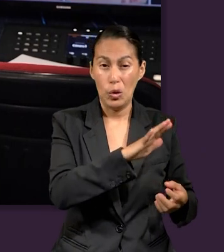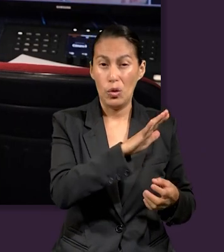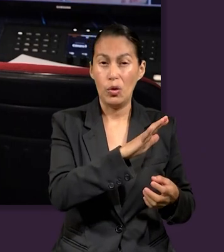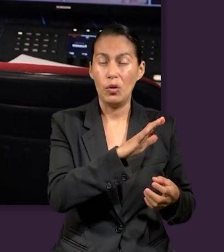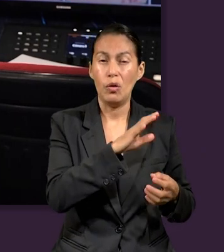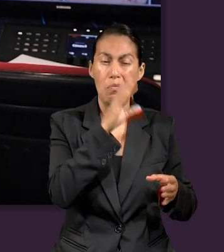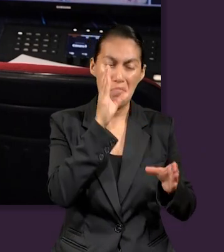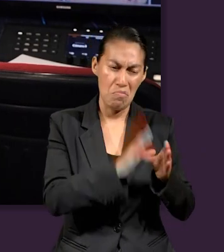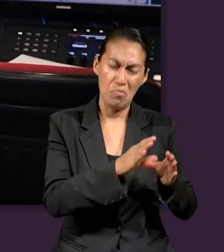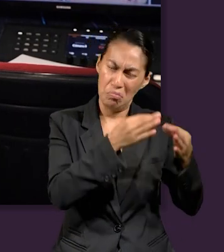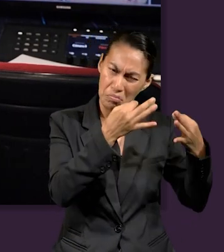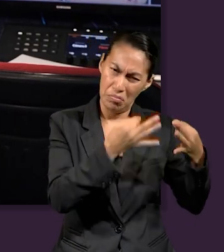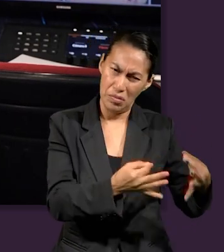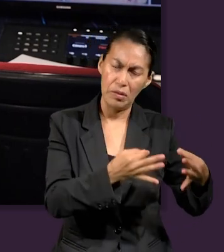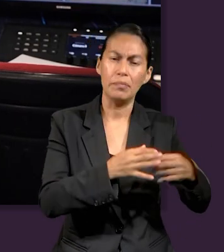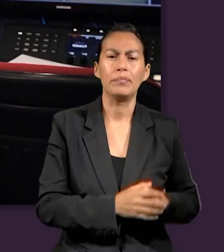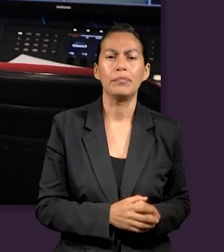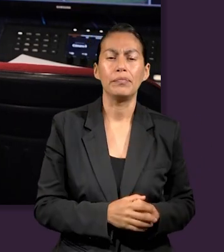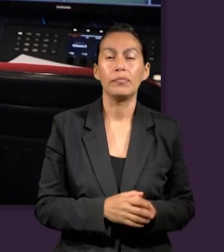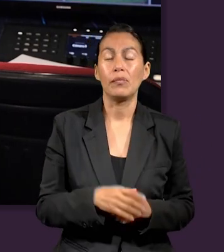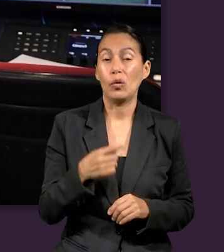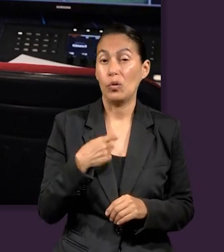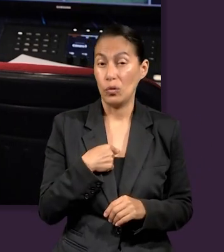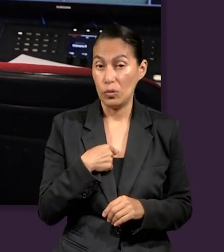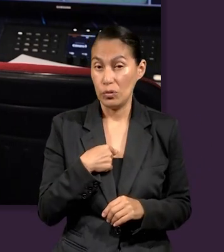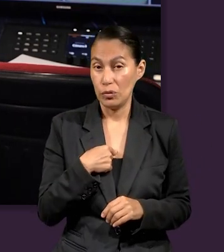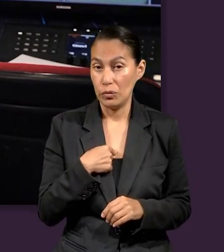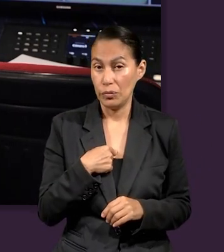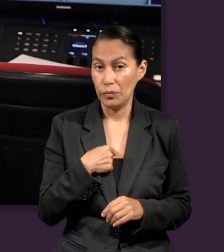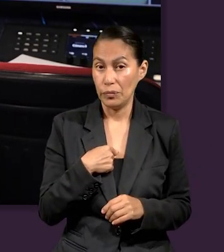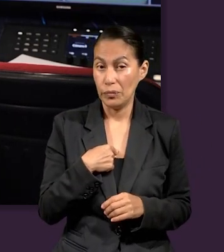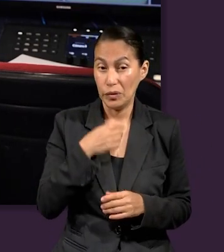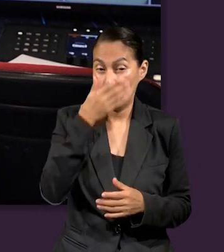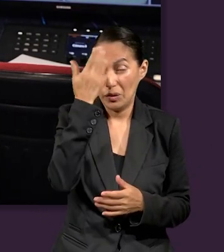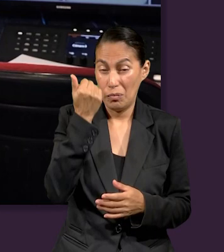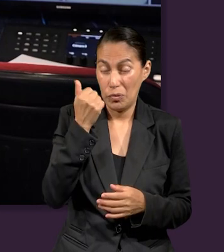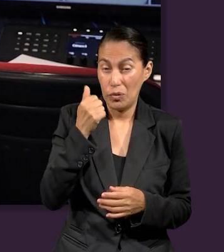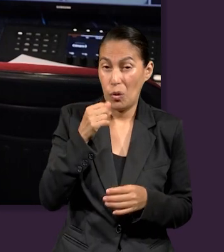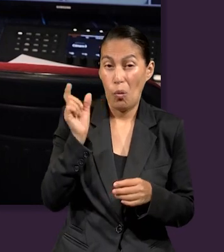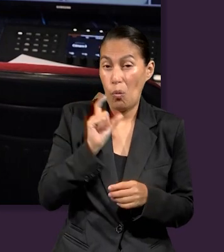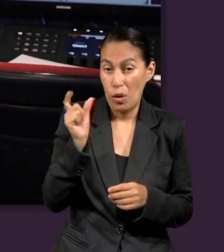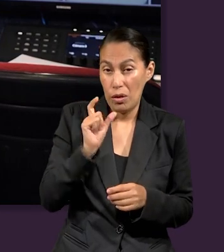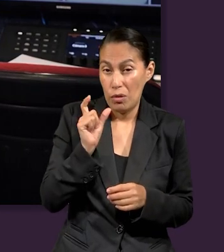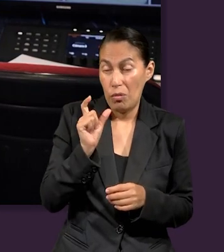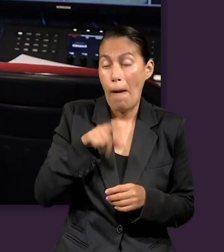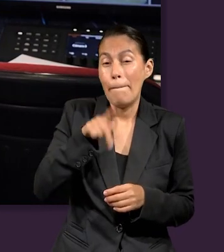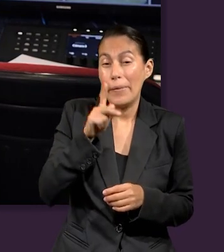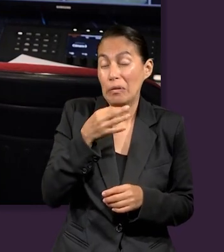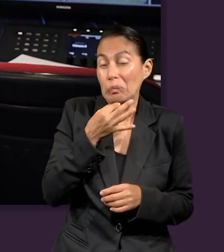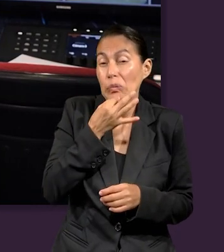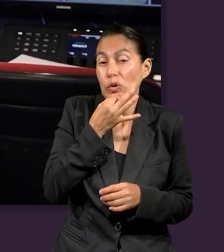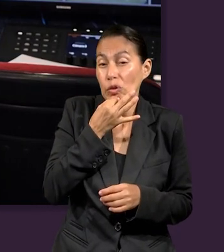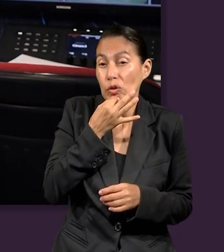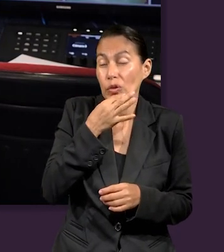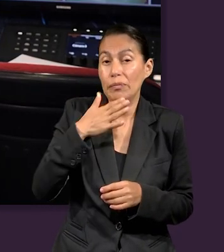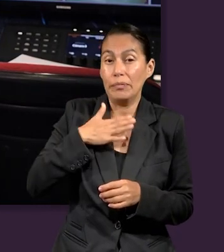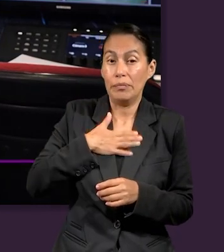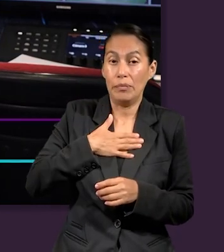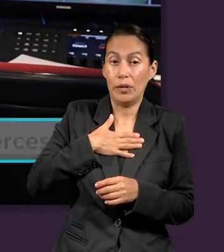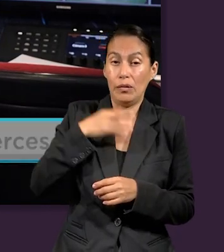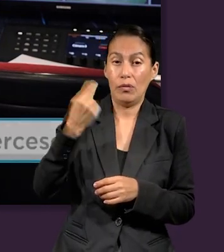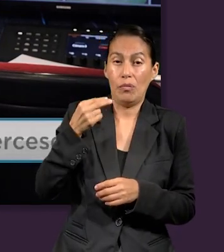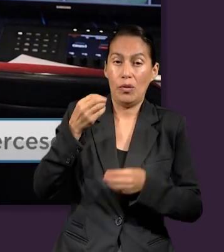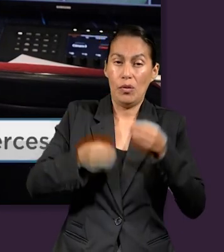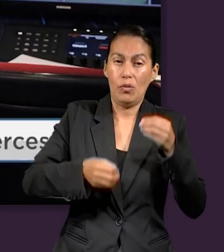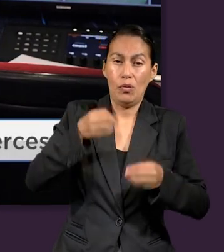Pronto, más de lo que pensamos, puede ser que nuestro nombre se refiera en este juicio. Por